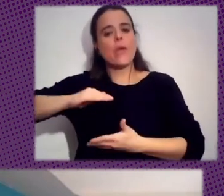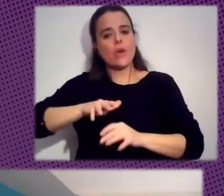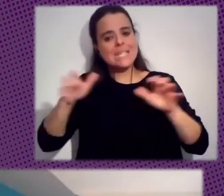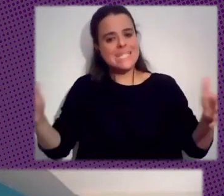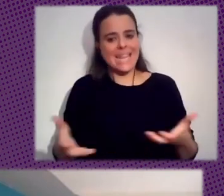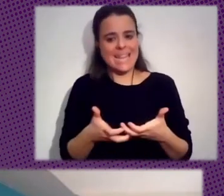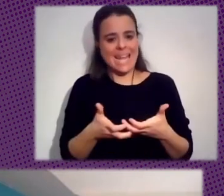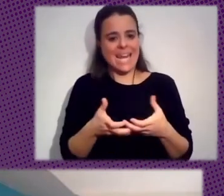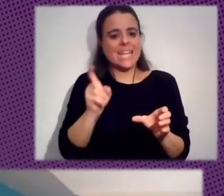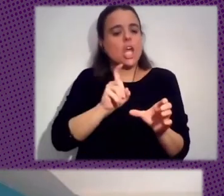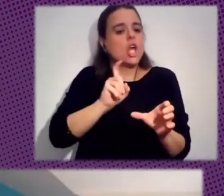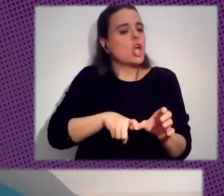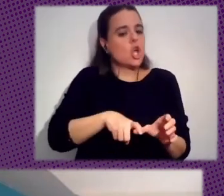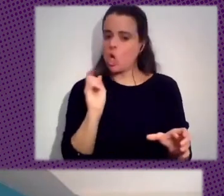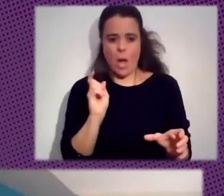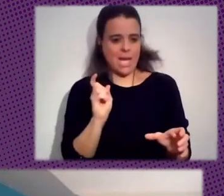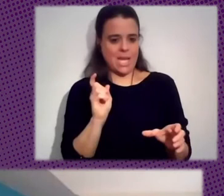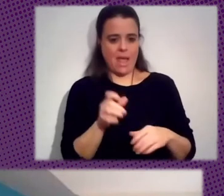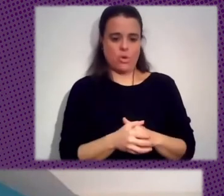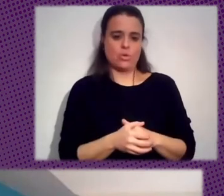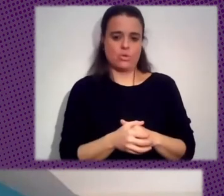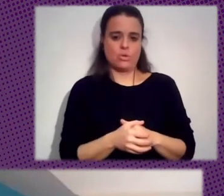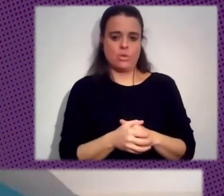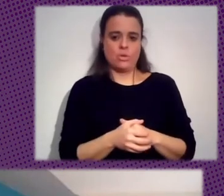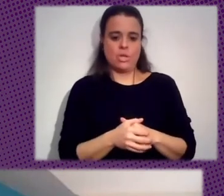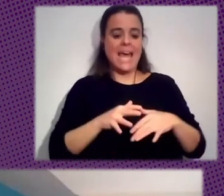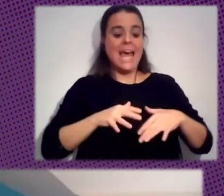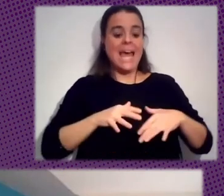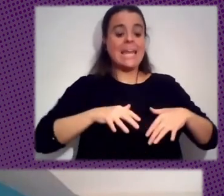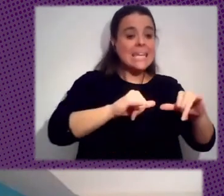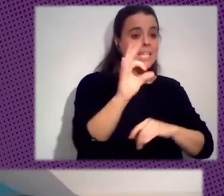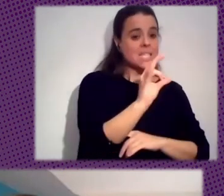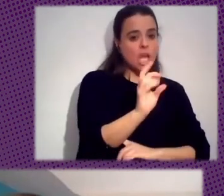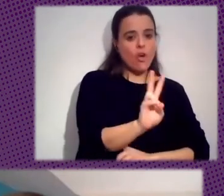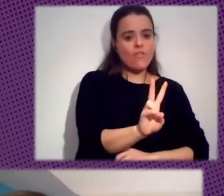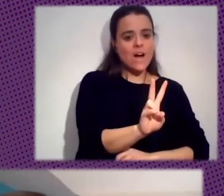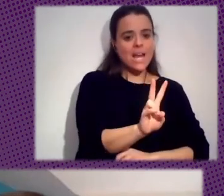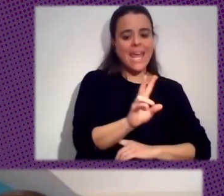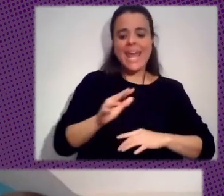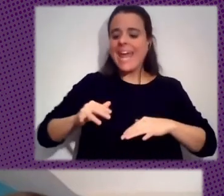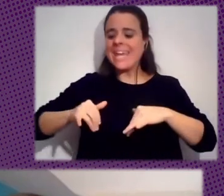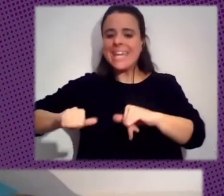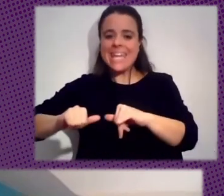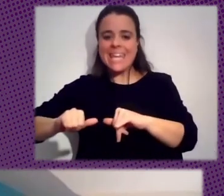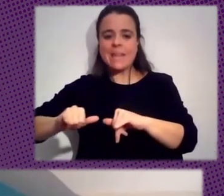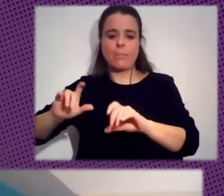Queremos Decir Entonces Ni Con El Modelo De Silicon Valley Ni Con El Modelo Del Partido Comunista Chino